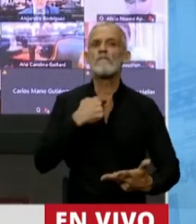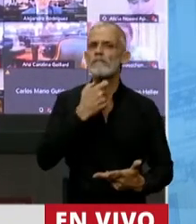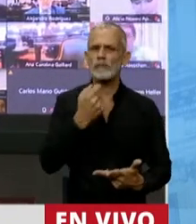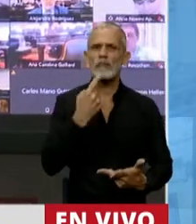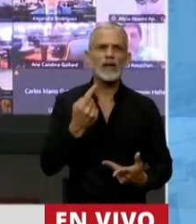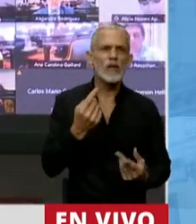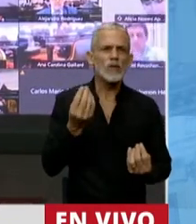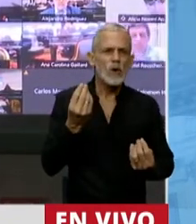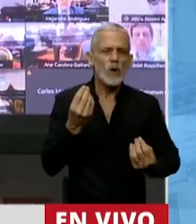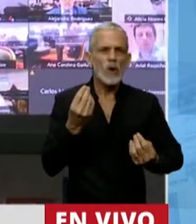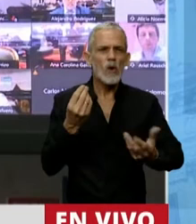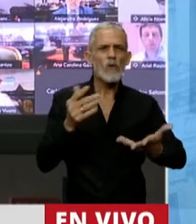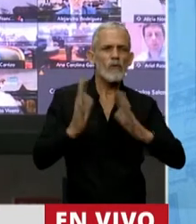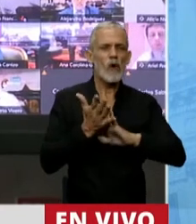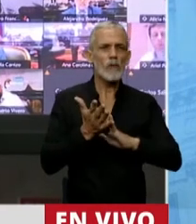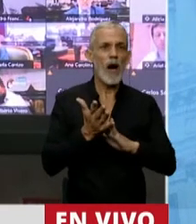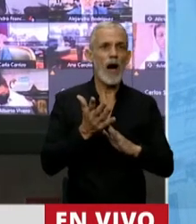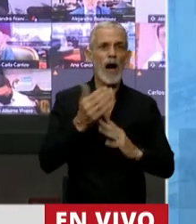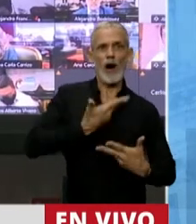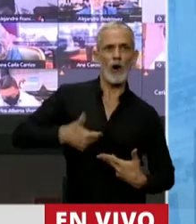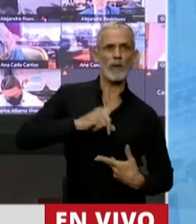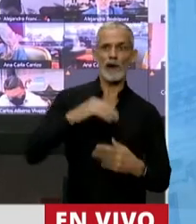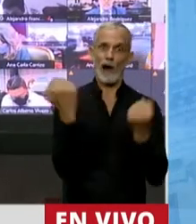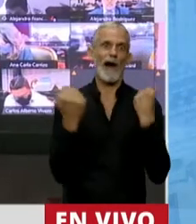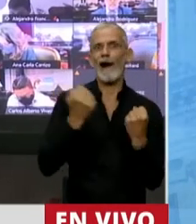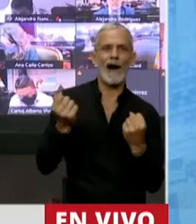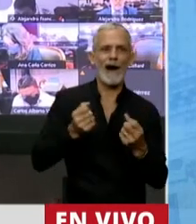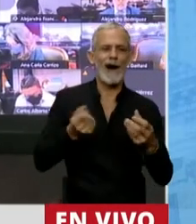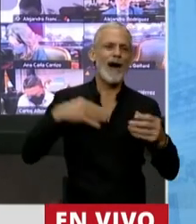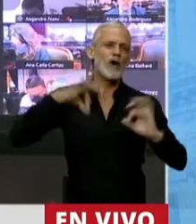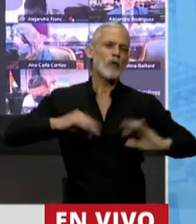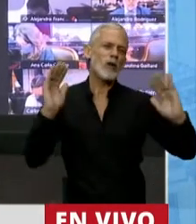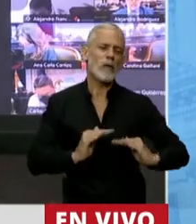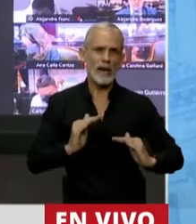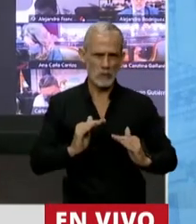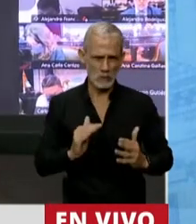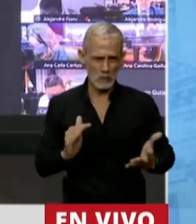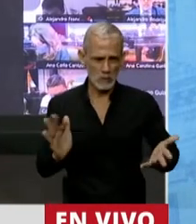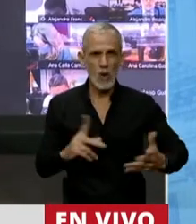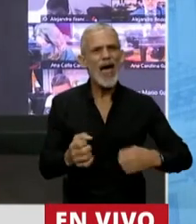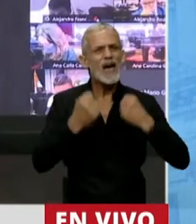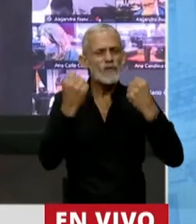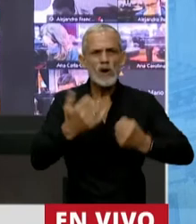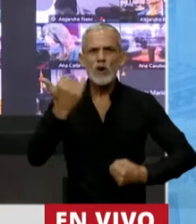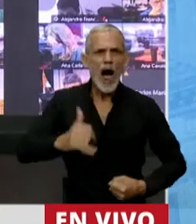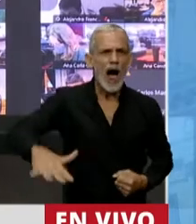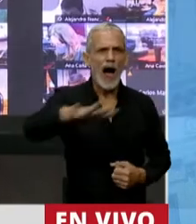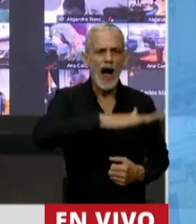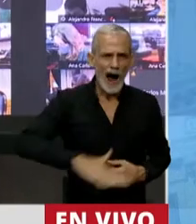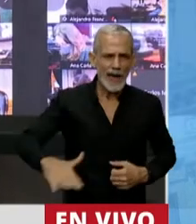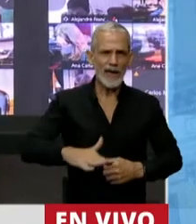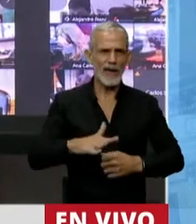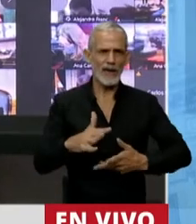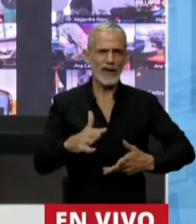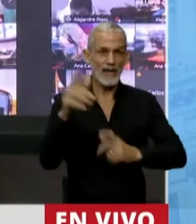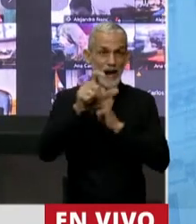no vemos ni un solo gesto de austeridad desde la administración que le corresponde con el monumental esfuerzo que en ese sentido